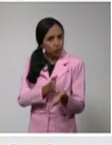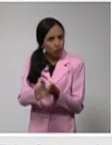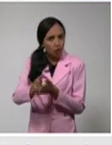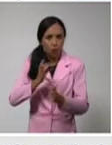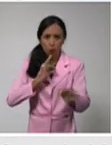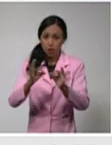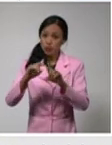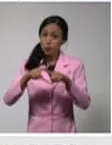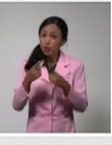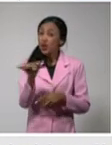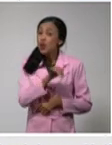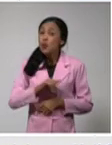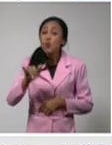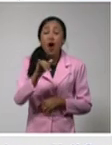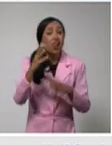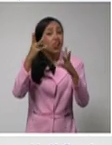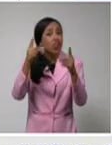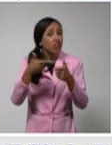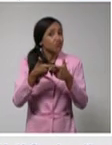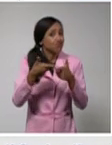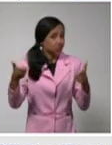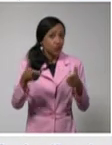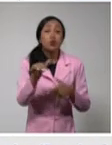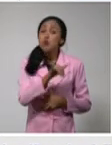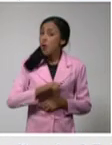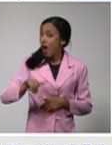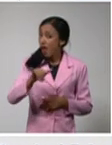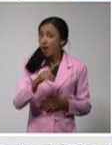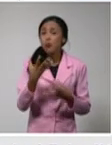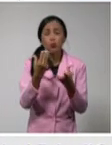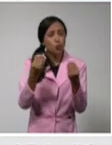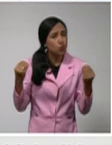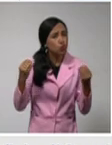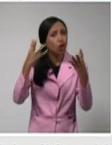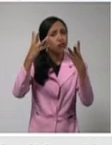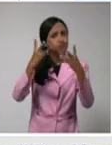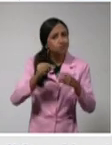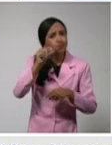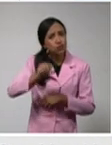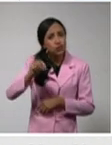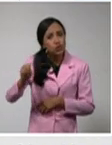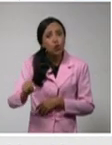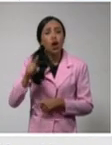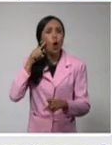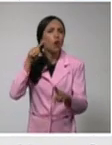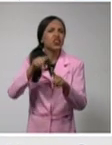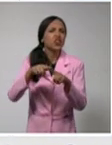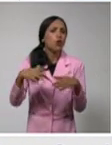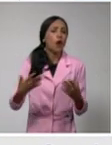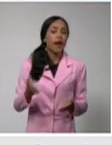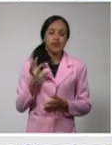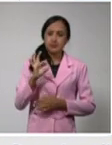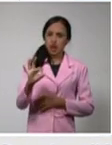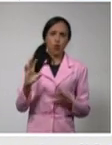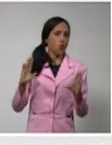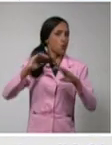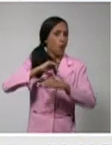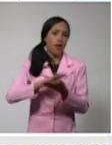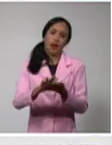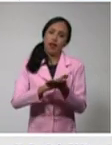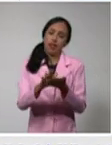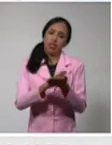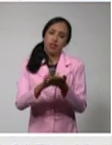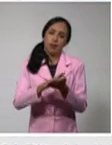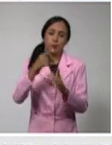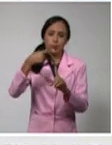todavía para nuestro país y para los propósitos que tenemos de alcanzar. Con este